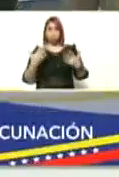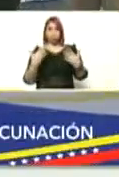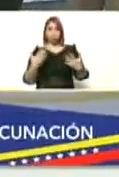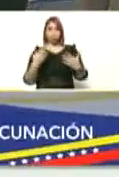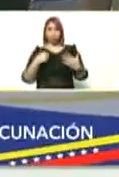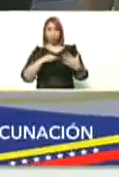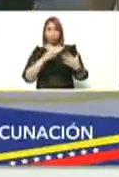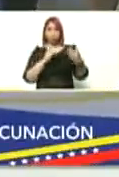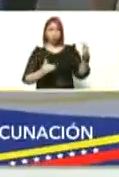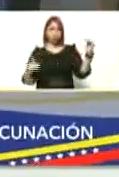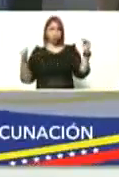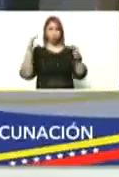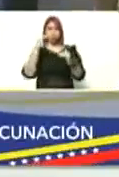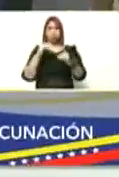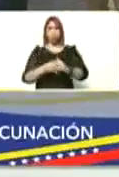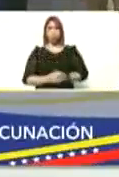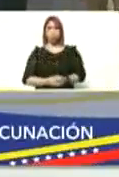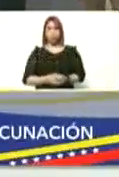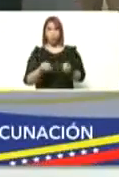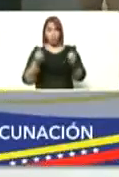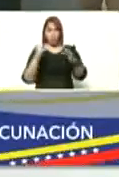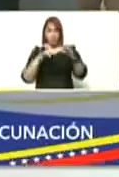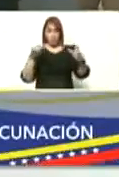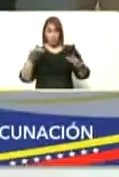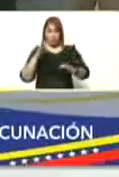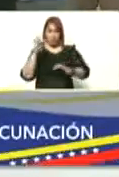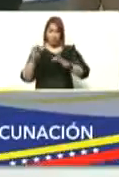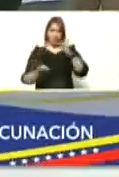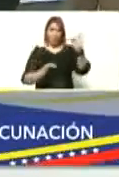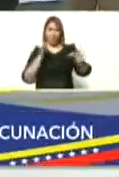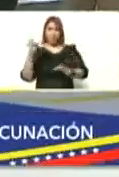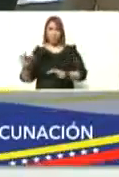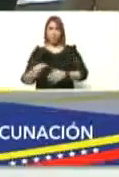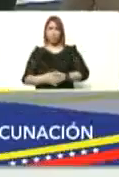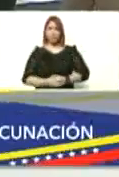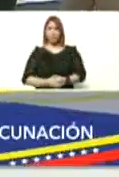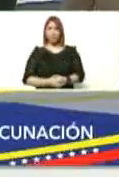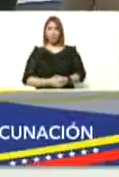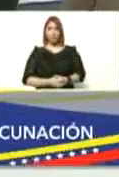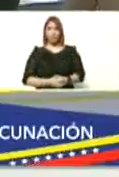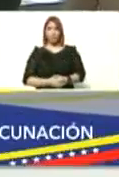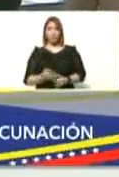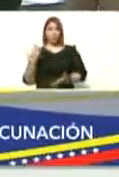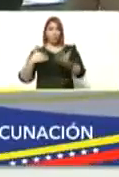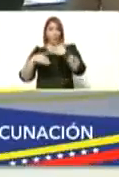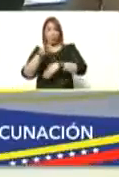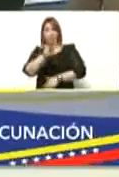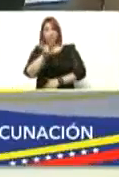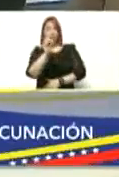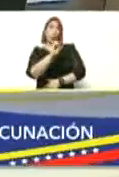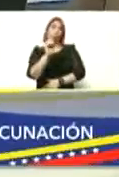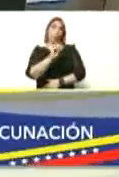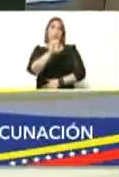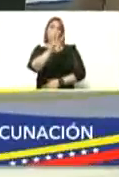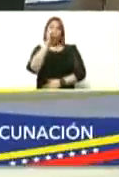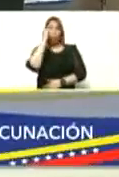aumentando casos bueno desde hace tres cuatro días